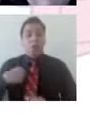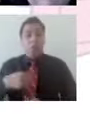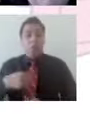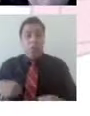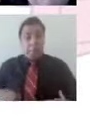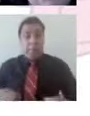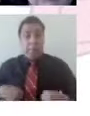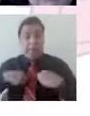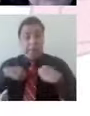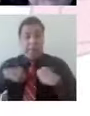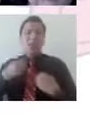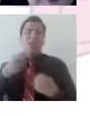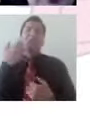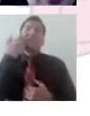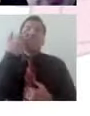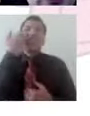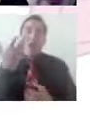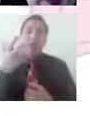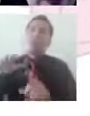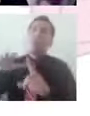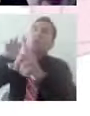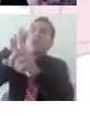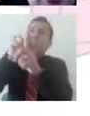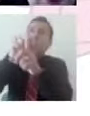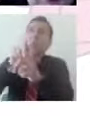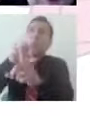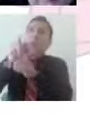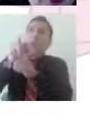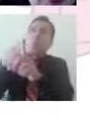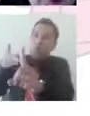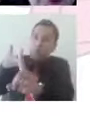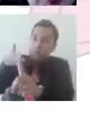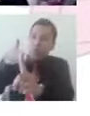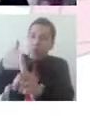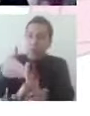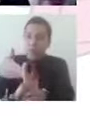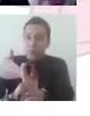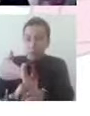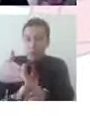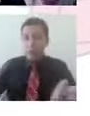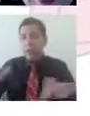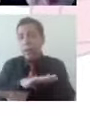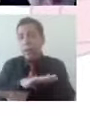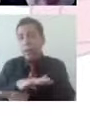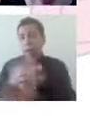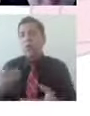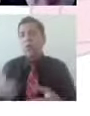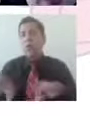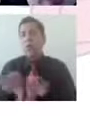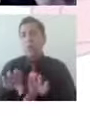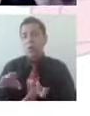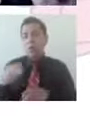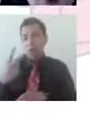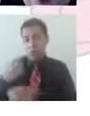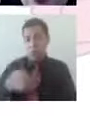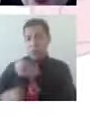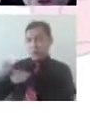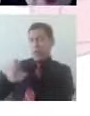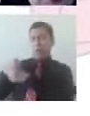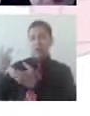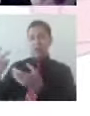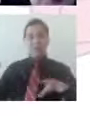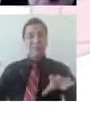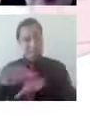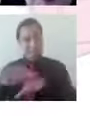quiero a partir de todos estos cambios que estamos teniendo? Los últimos dos años han cambiado la vida de todos